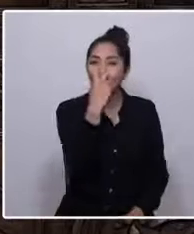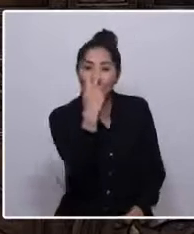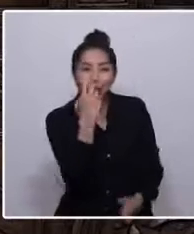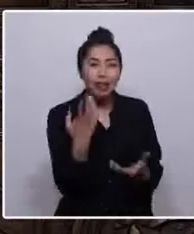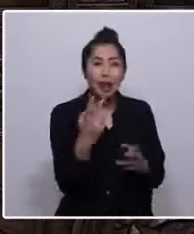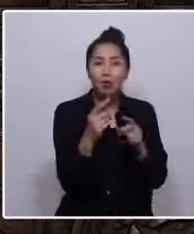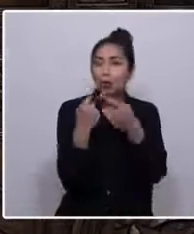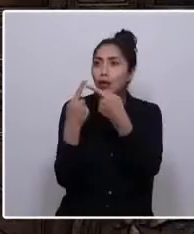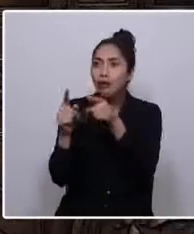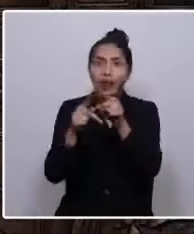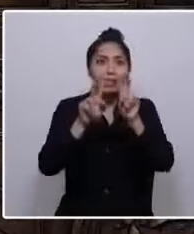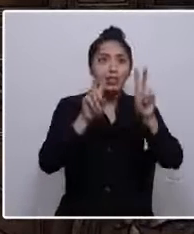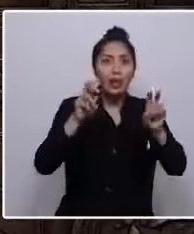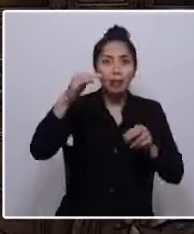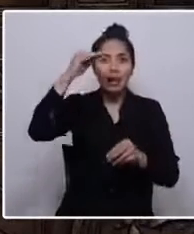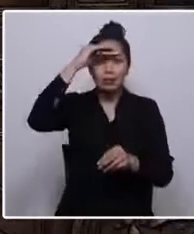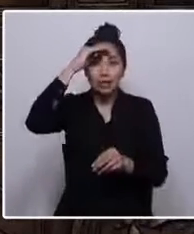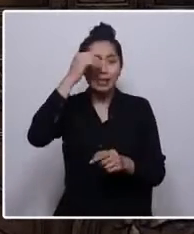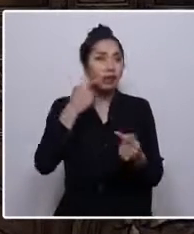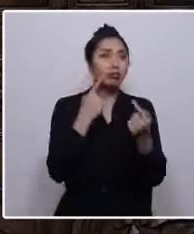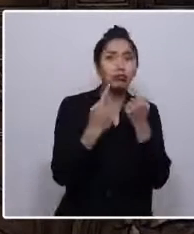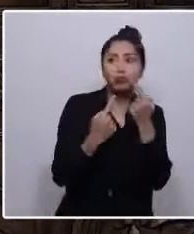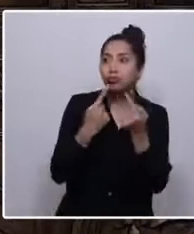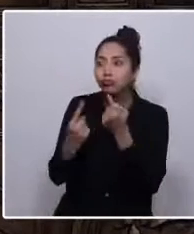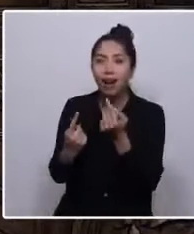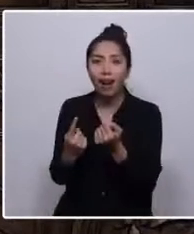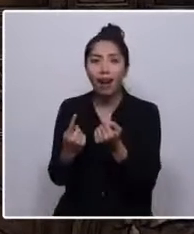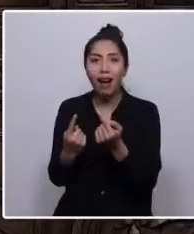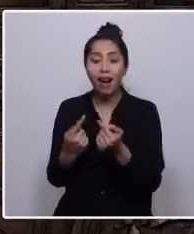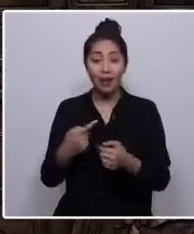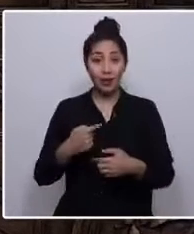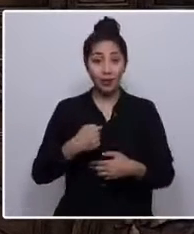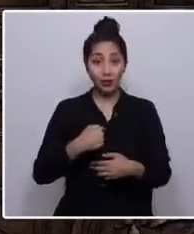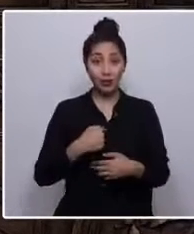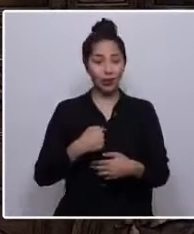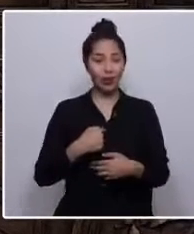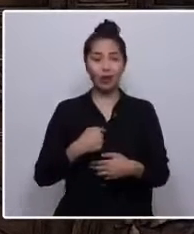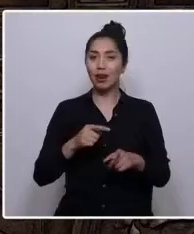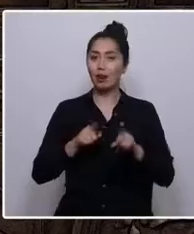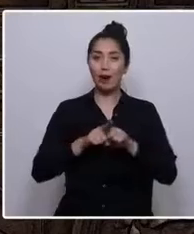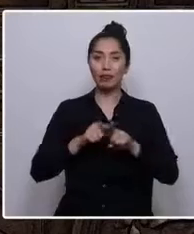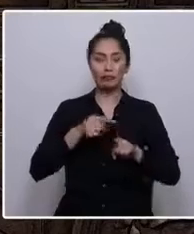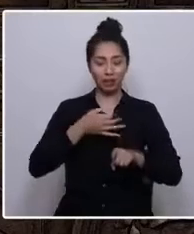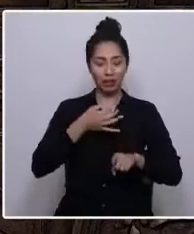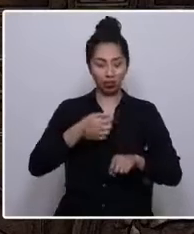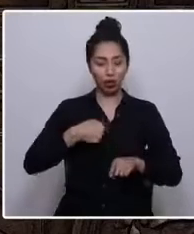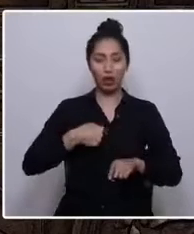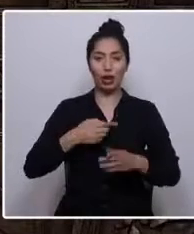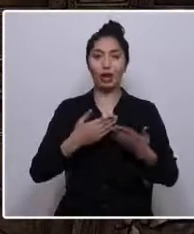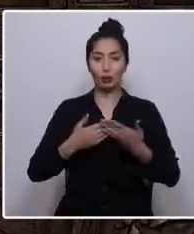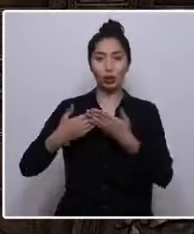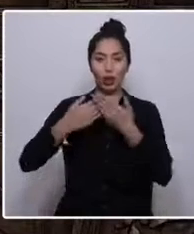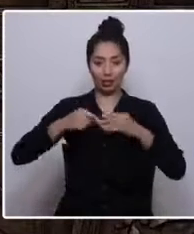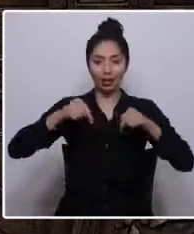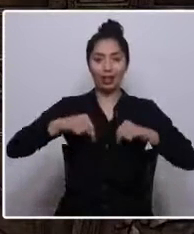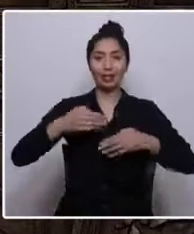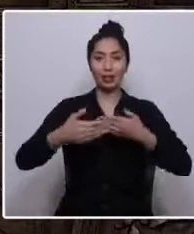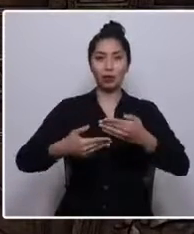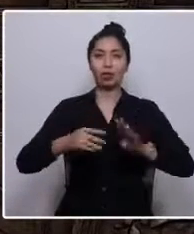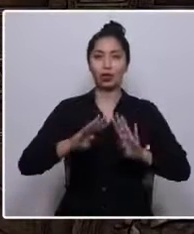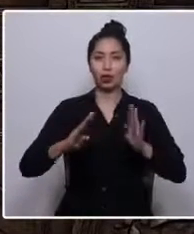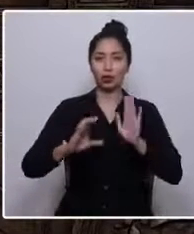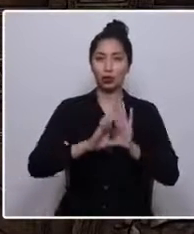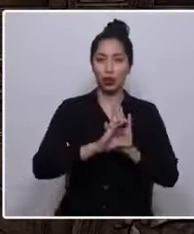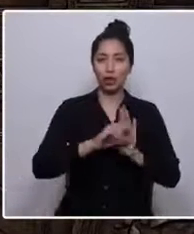experiencias que desconocemos. Me declaro alumna de este proceso constituyente. Quiero